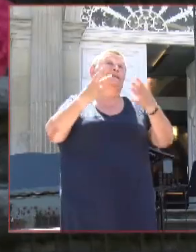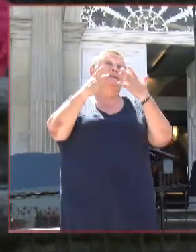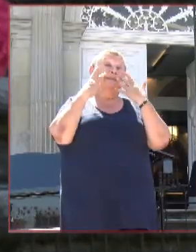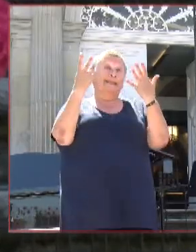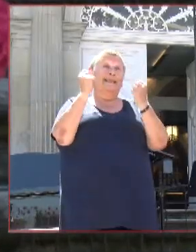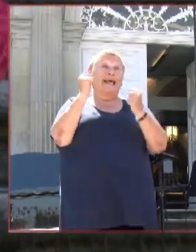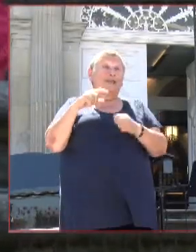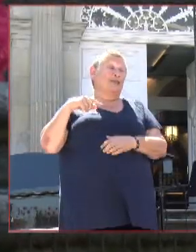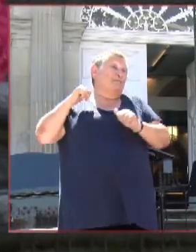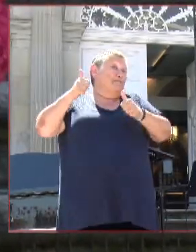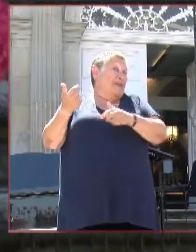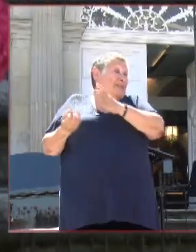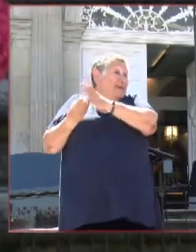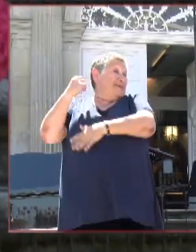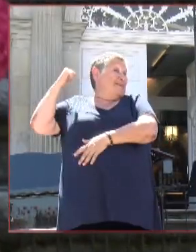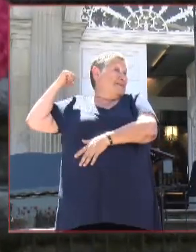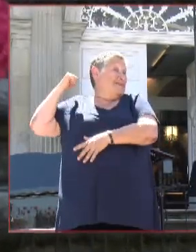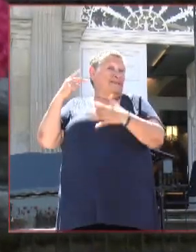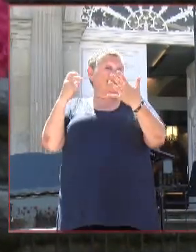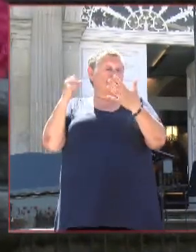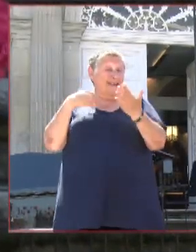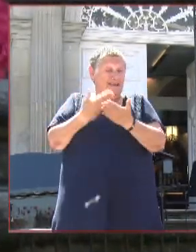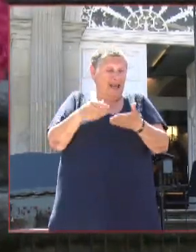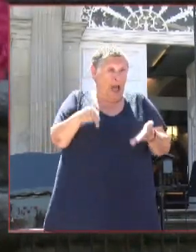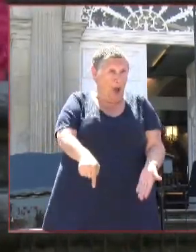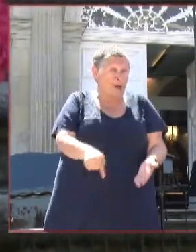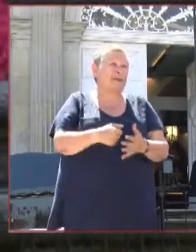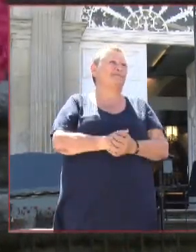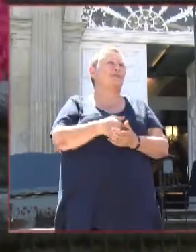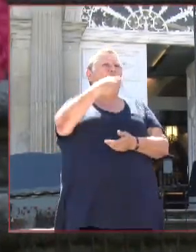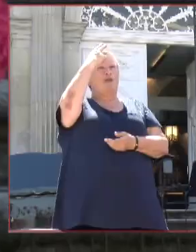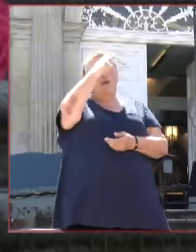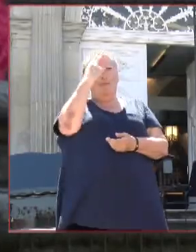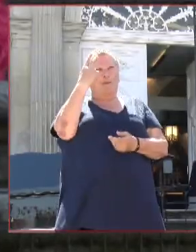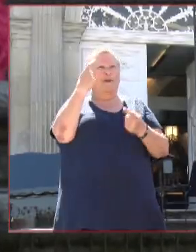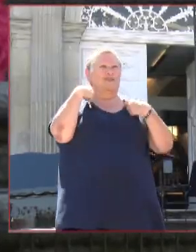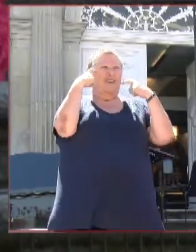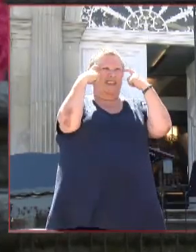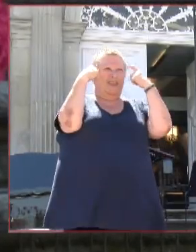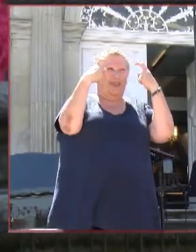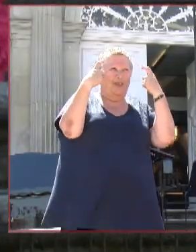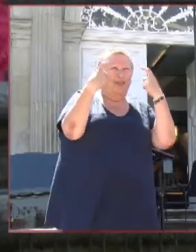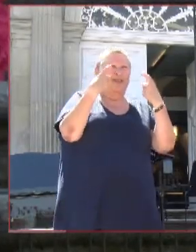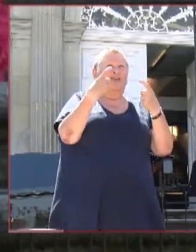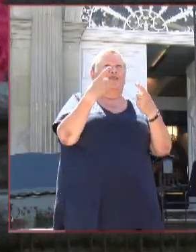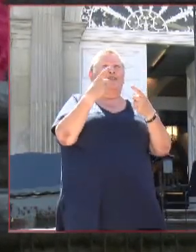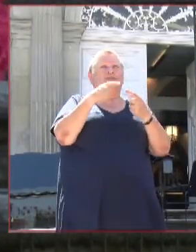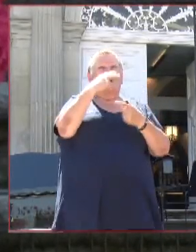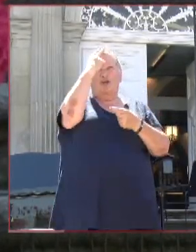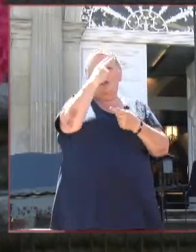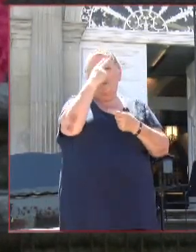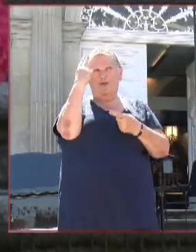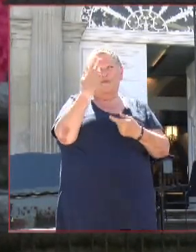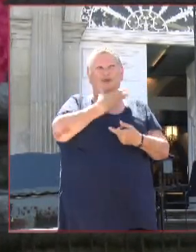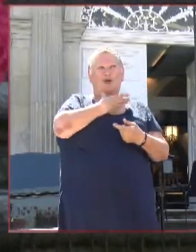despois daquela declaración de intencións, daquel compromiso cos Consellos e coa cidadanía,